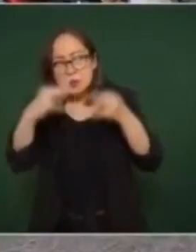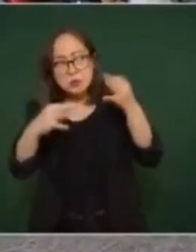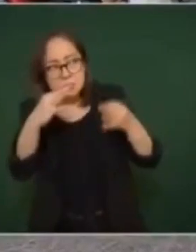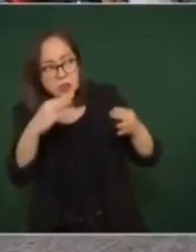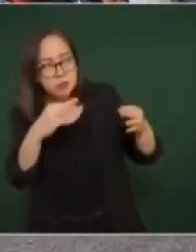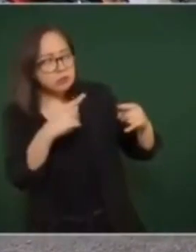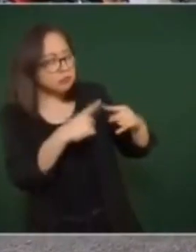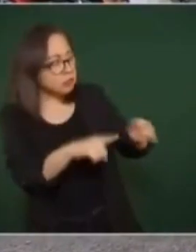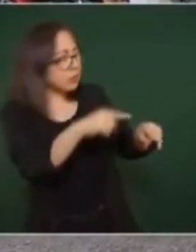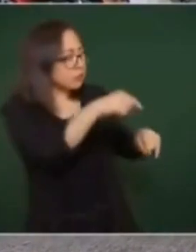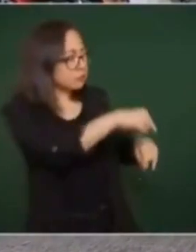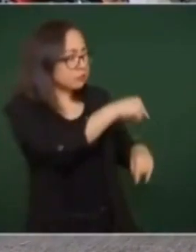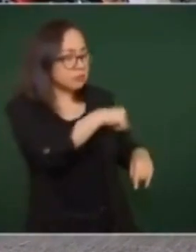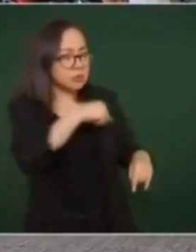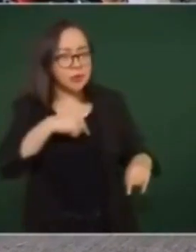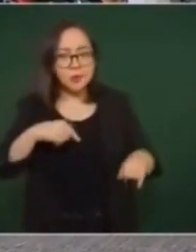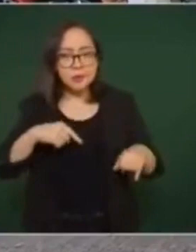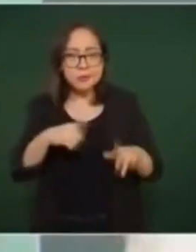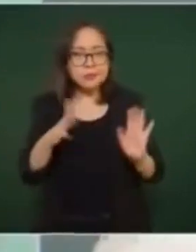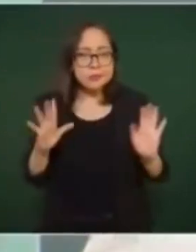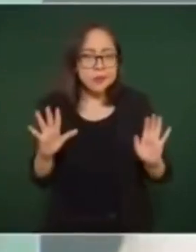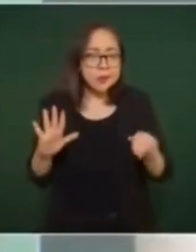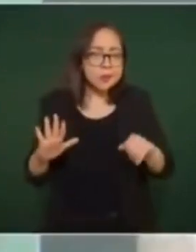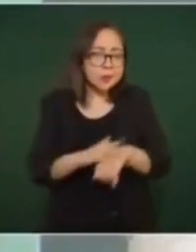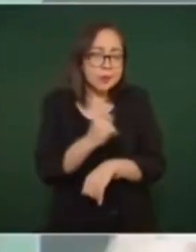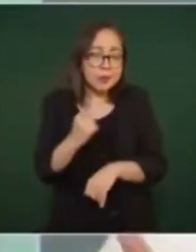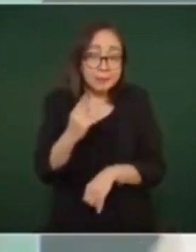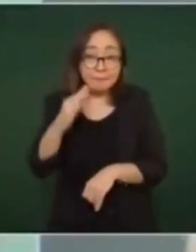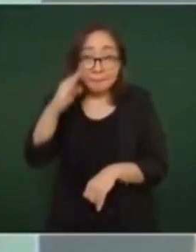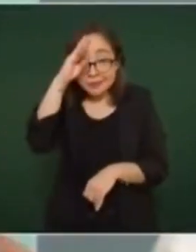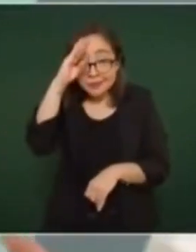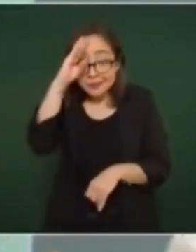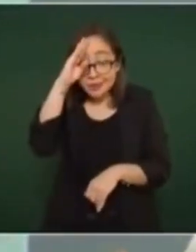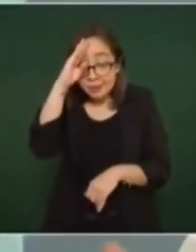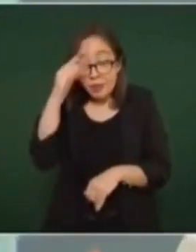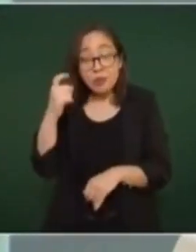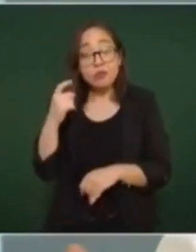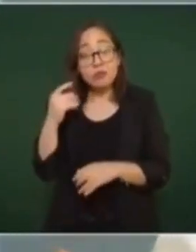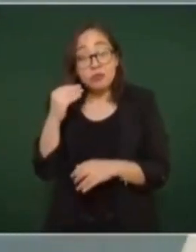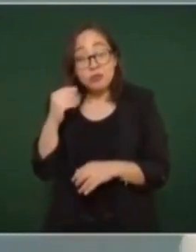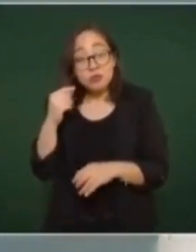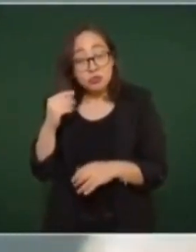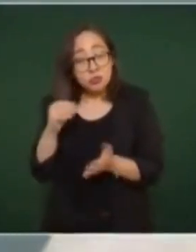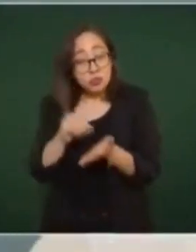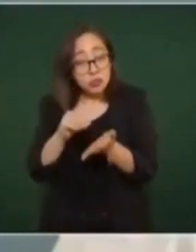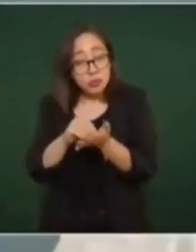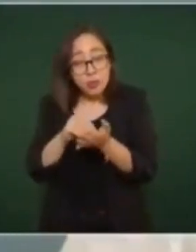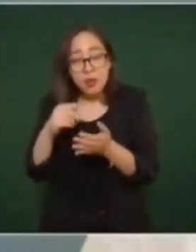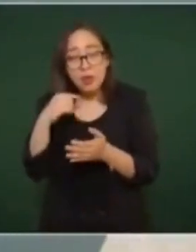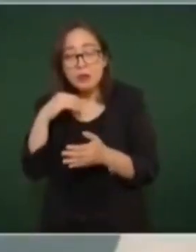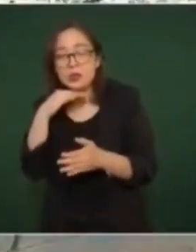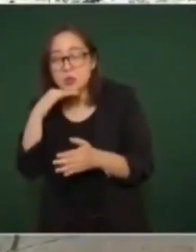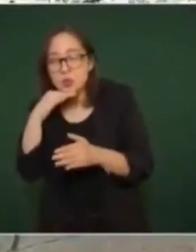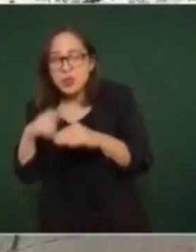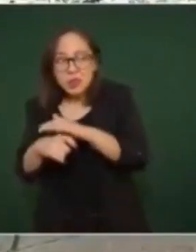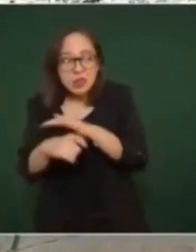diferencias? Porque consideramos que hay mucha corrupción y que los ministros